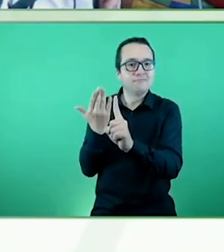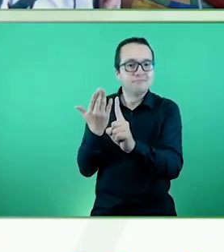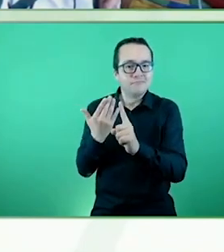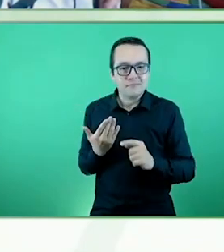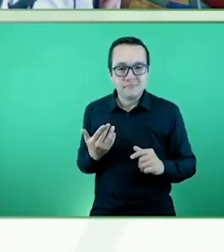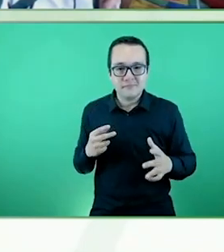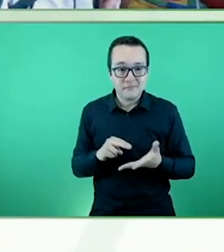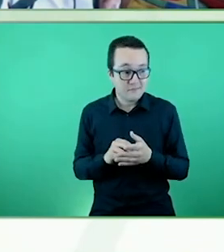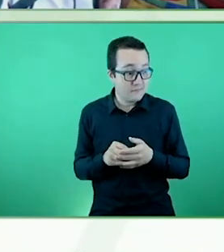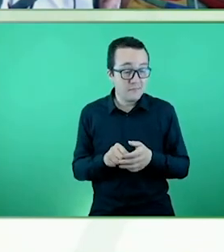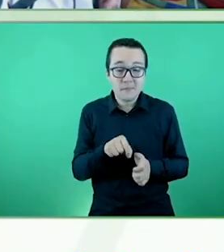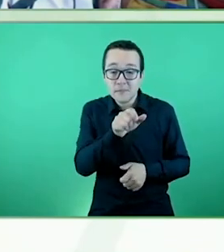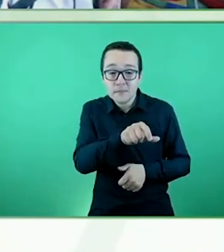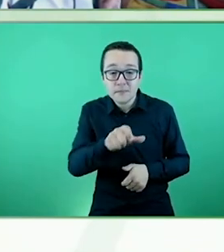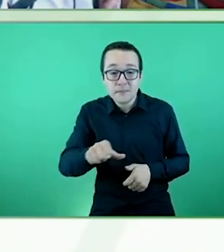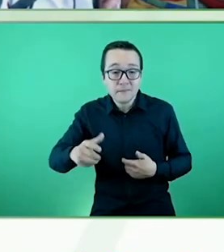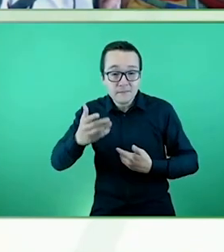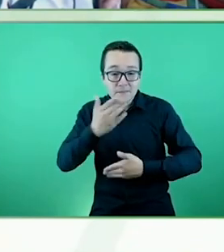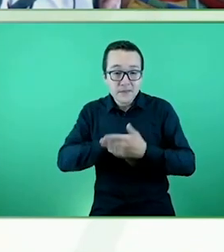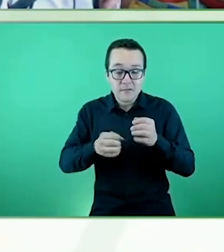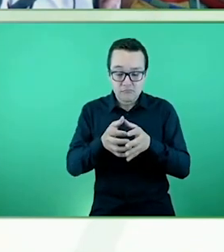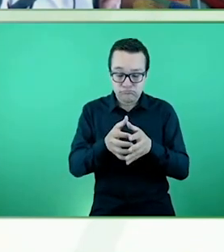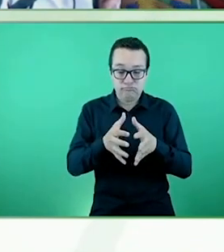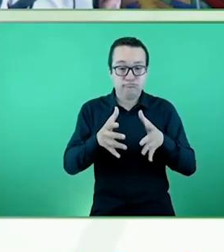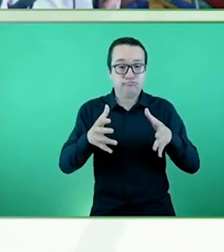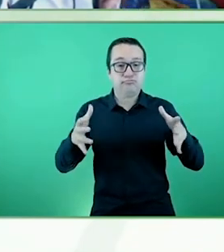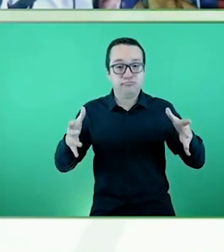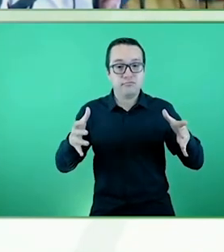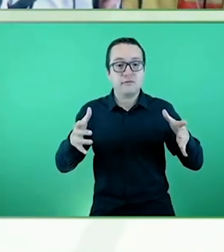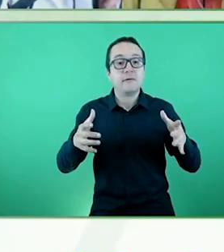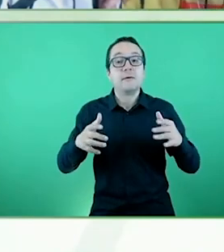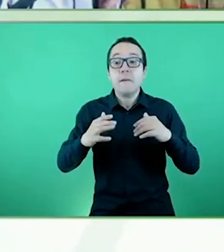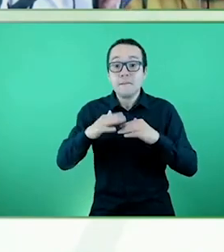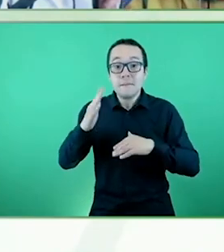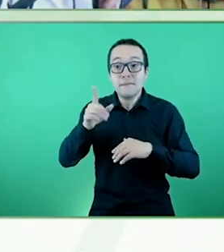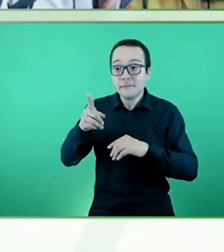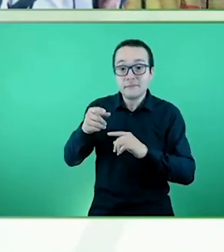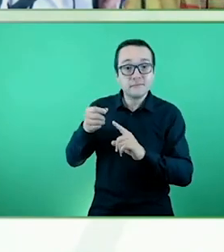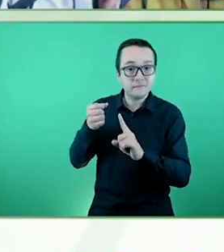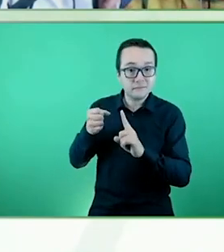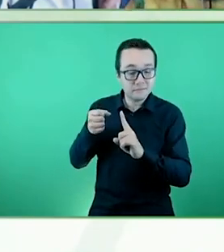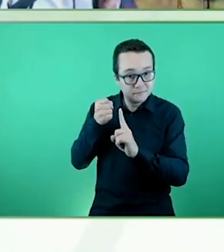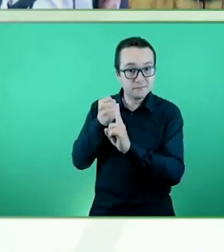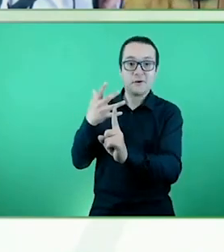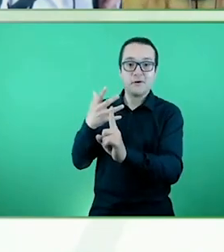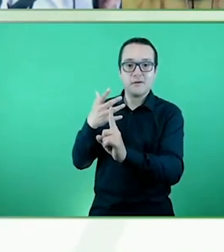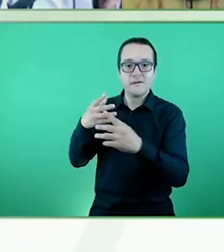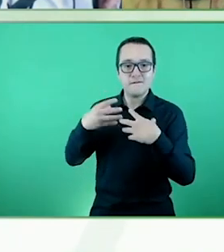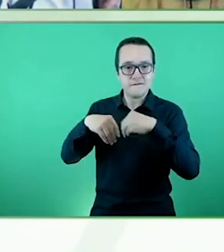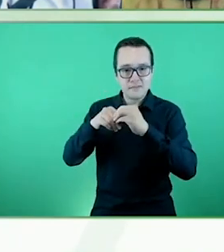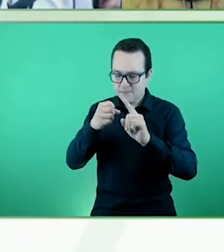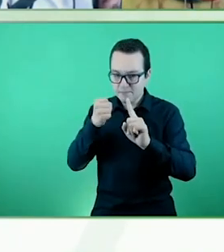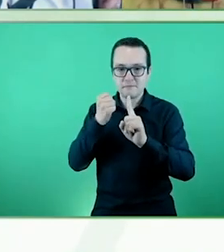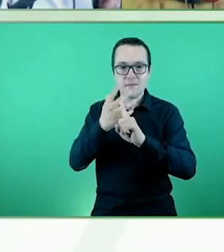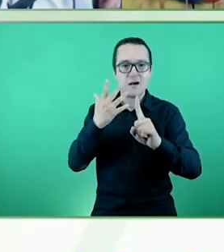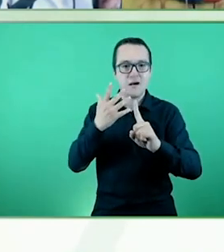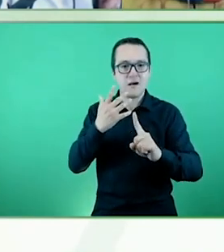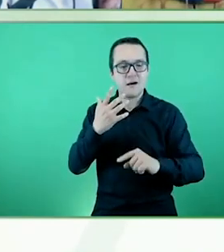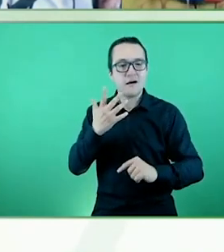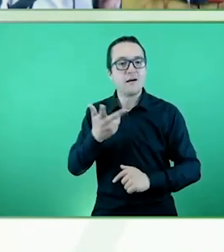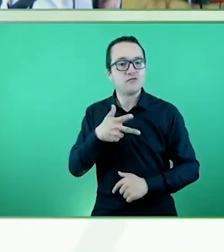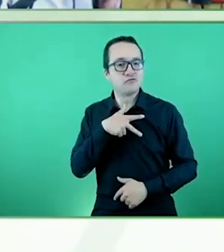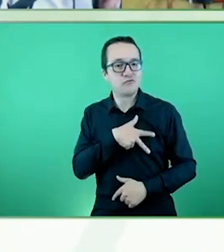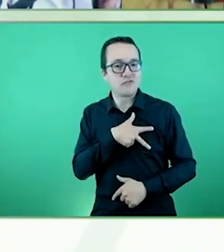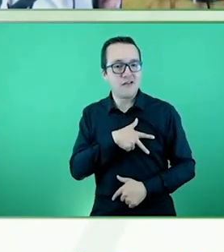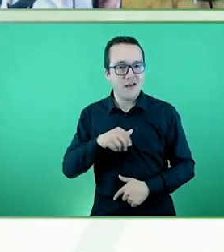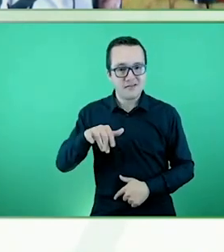discapacidad, sino incluso a sus familias y a la sociedad en general. Hemos generado impactos cuantitativos muy